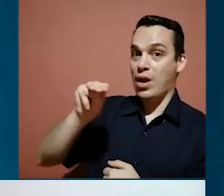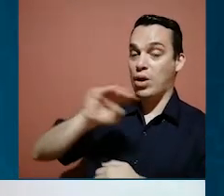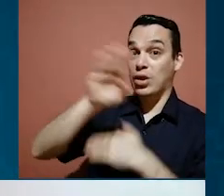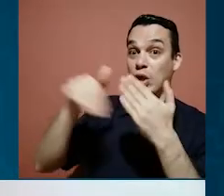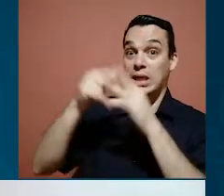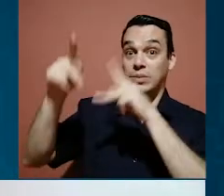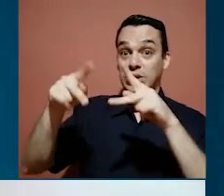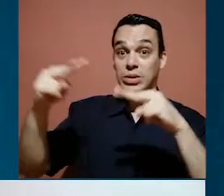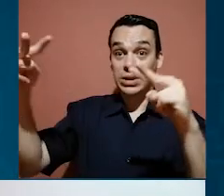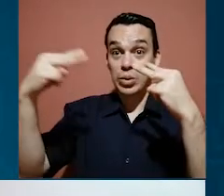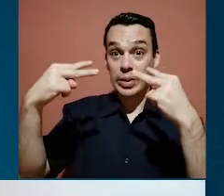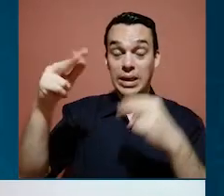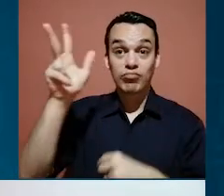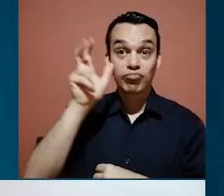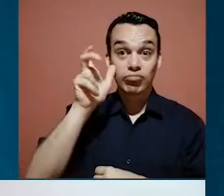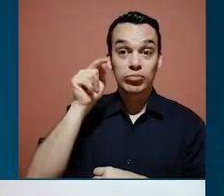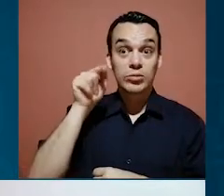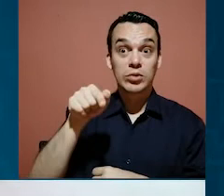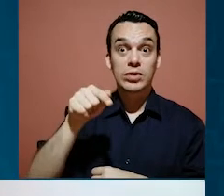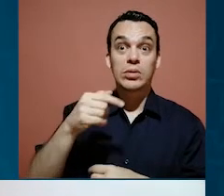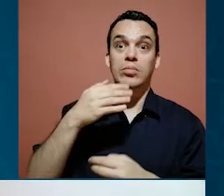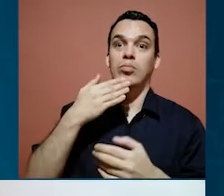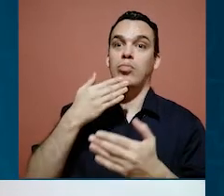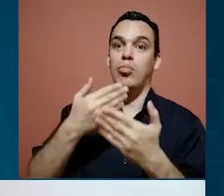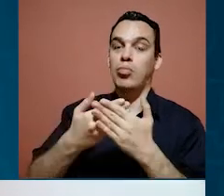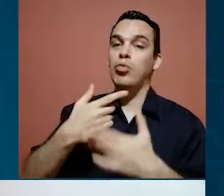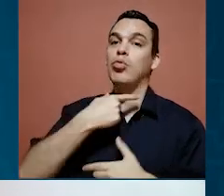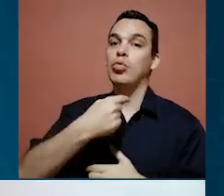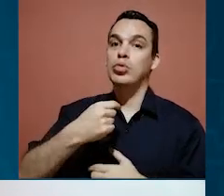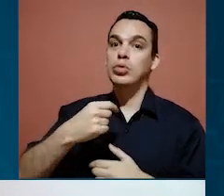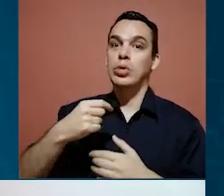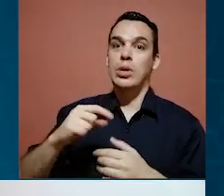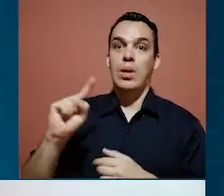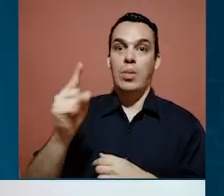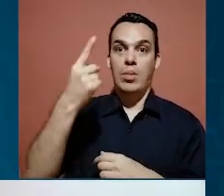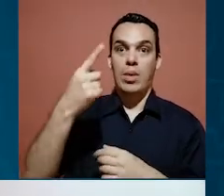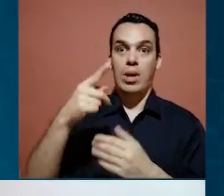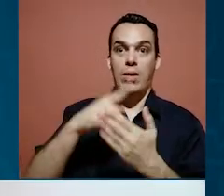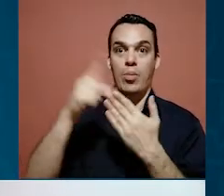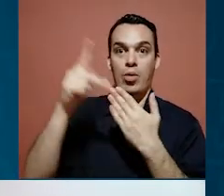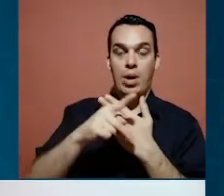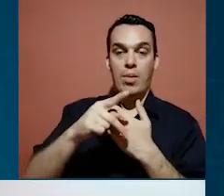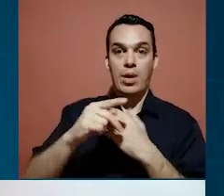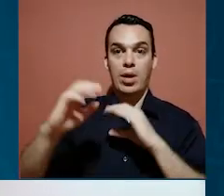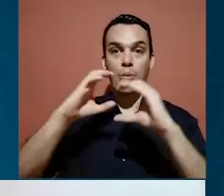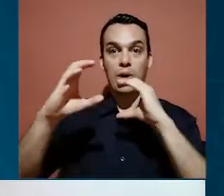a todas las personas que nos ven y nos escuchan, es un placer estar en el primer programa de Comunicados de la Municipalidad.